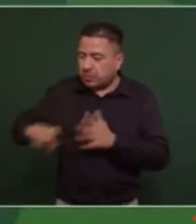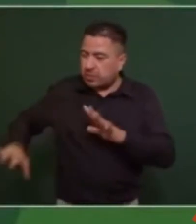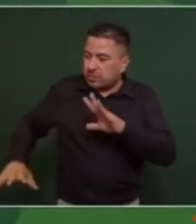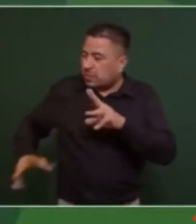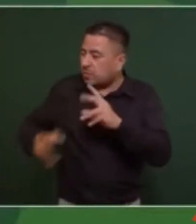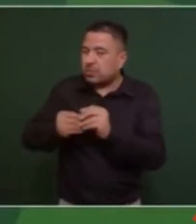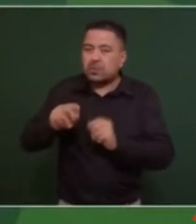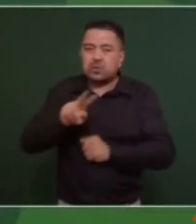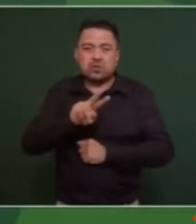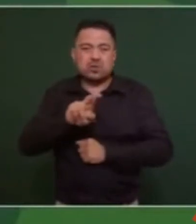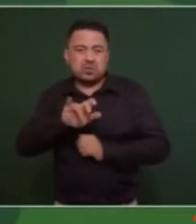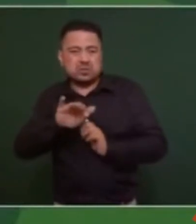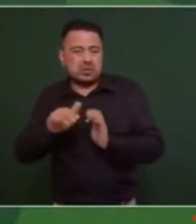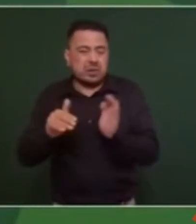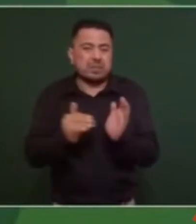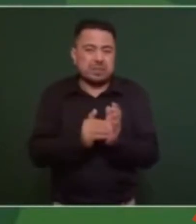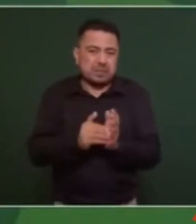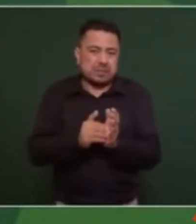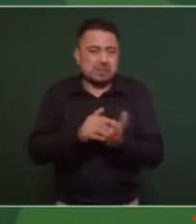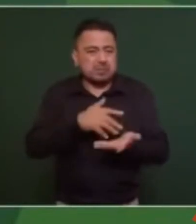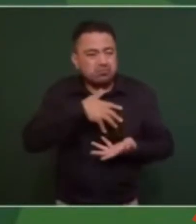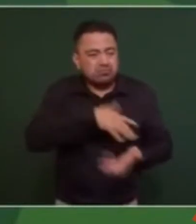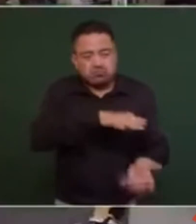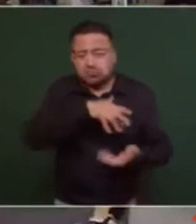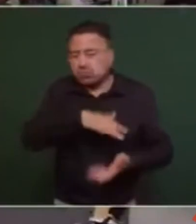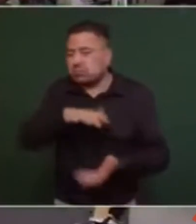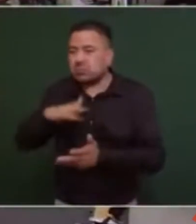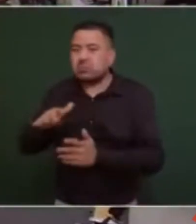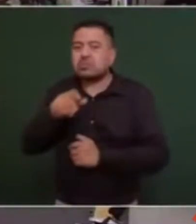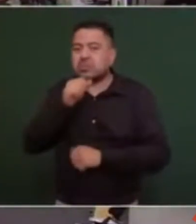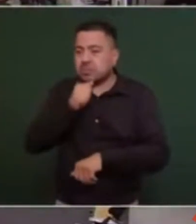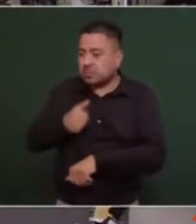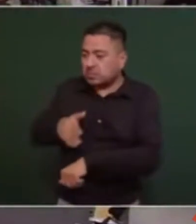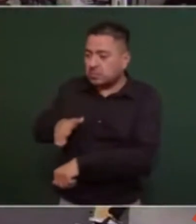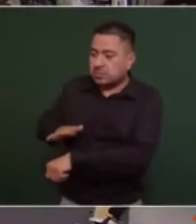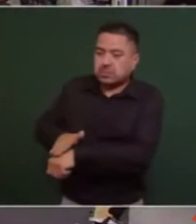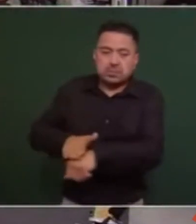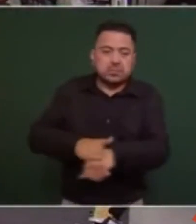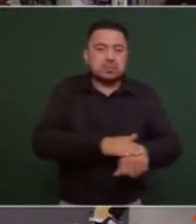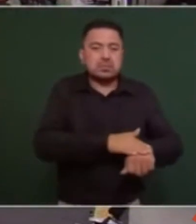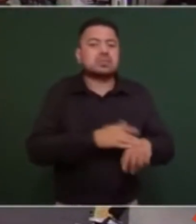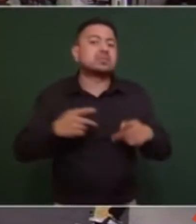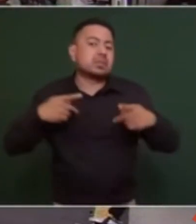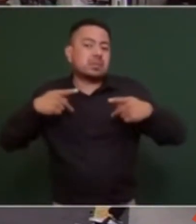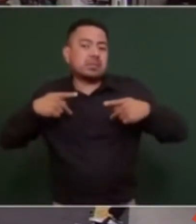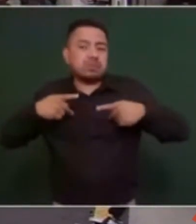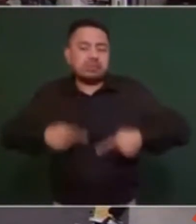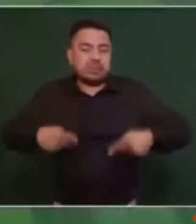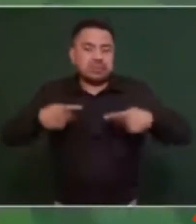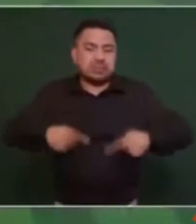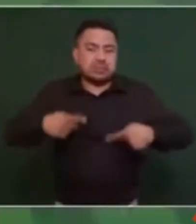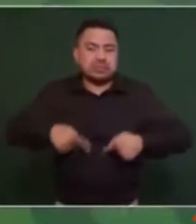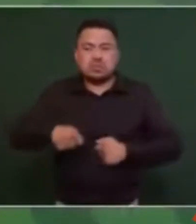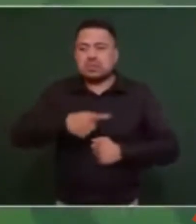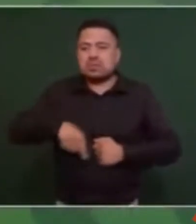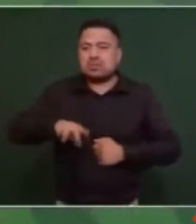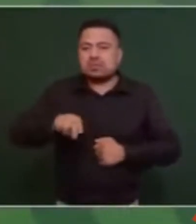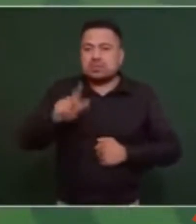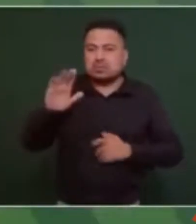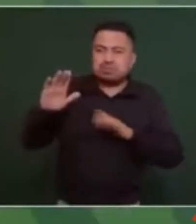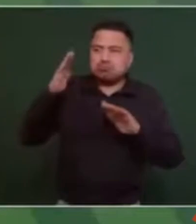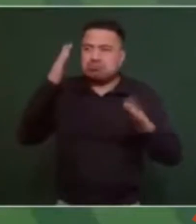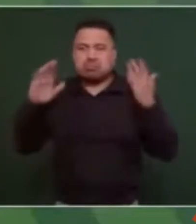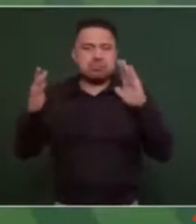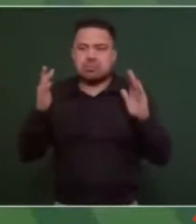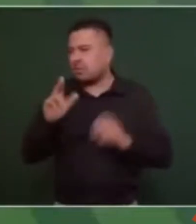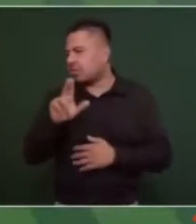electrodomésticos eh esto también informarle a la gente para que no se desespere es